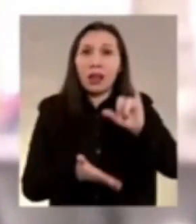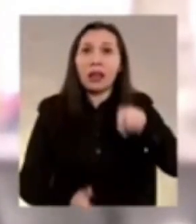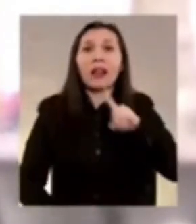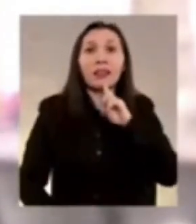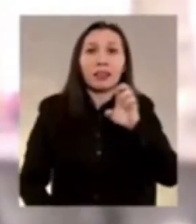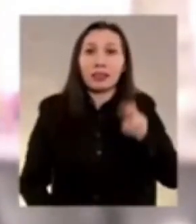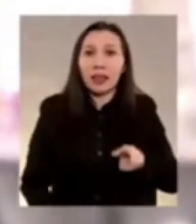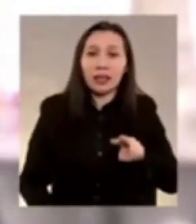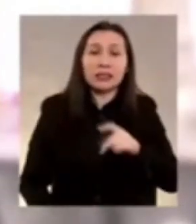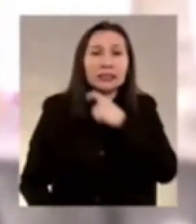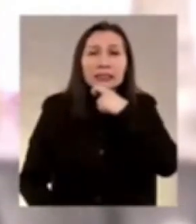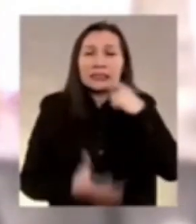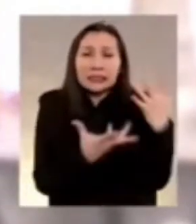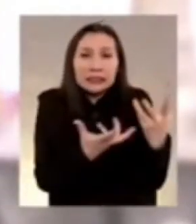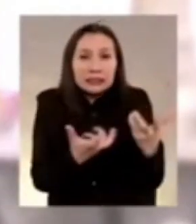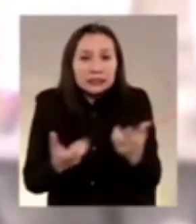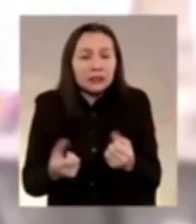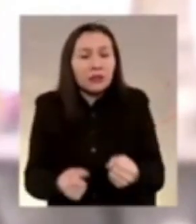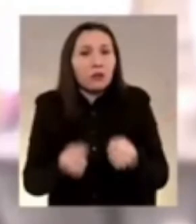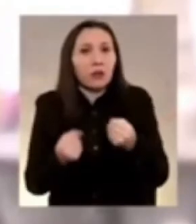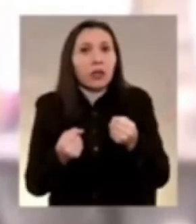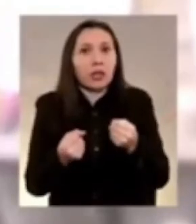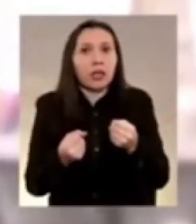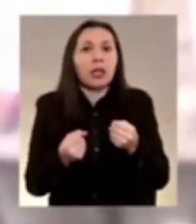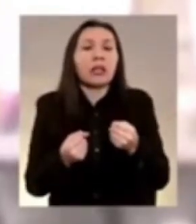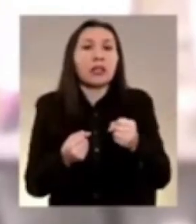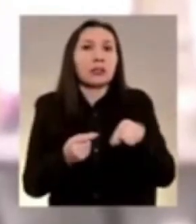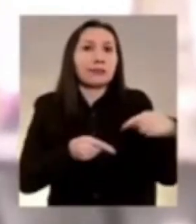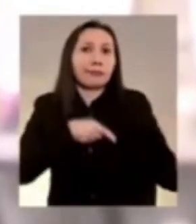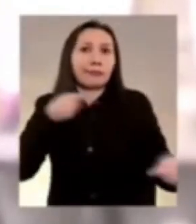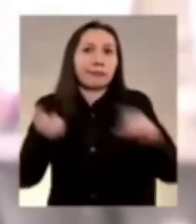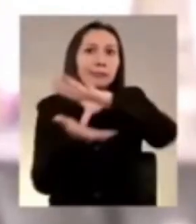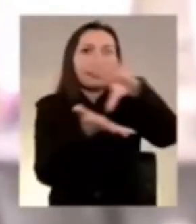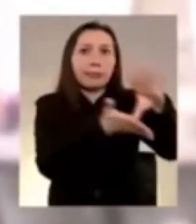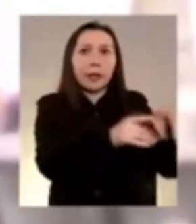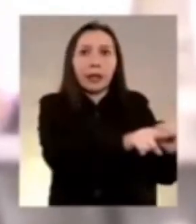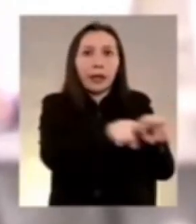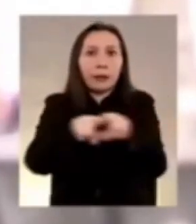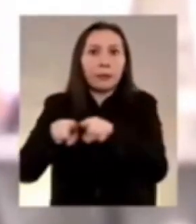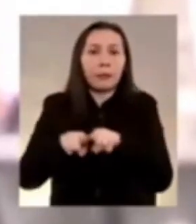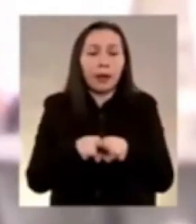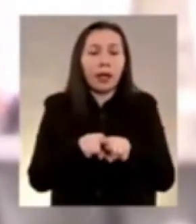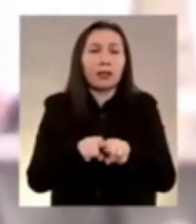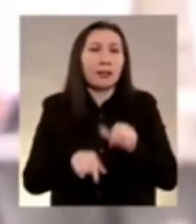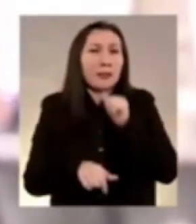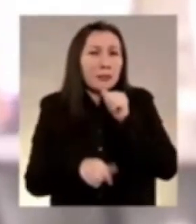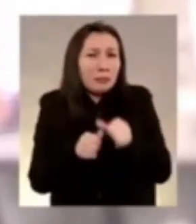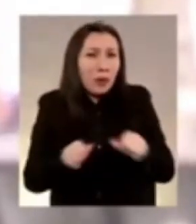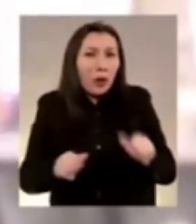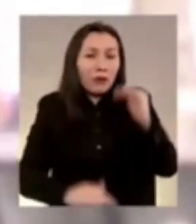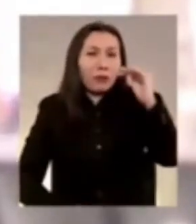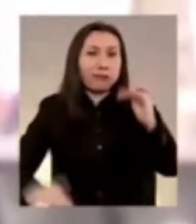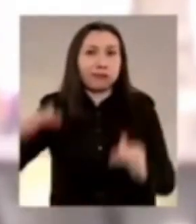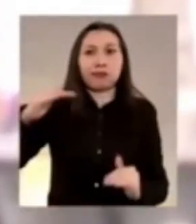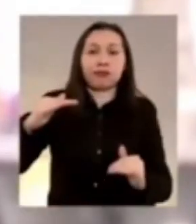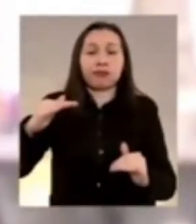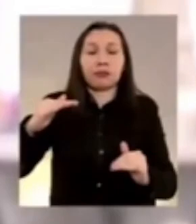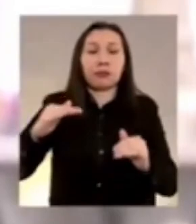Que la sequía ha afectado fuertemente a repúblicas hermanas. Que la pobreza y la desigualdad